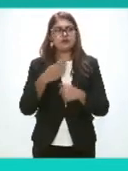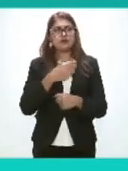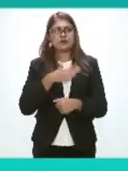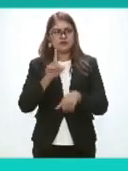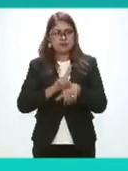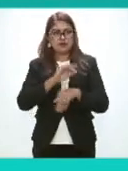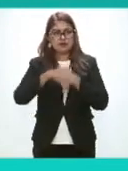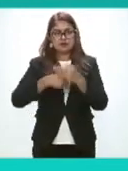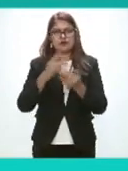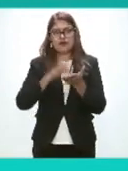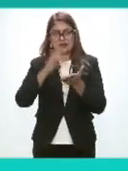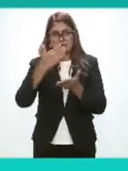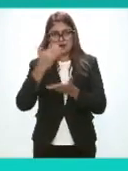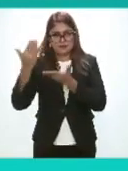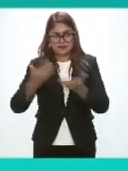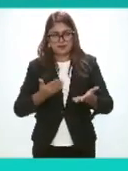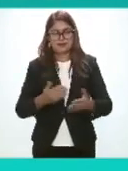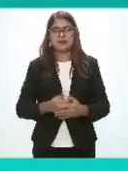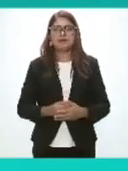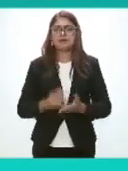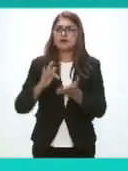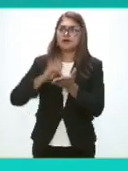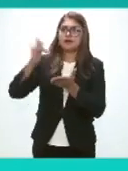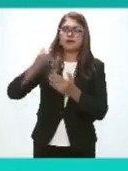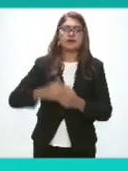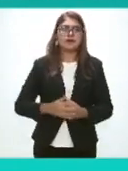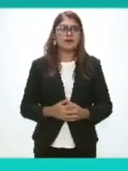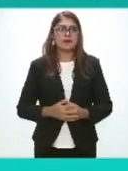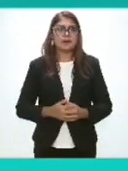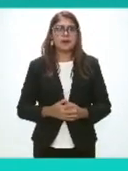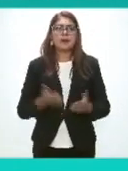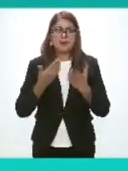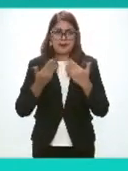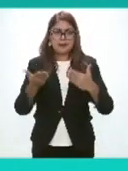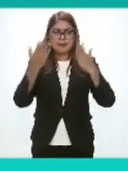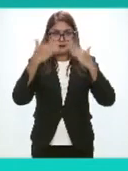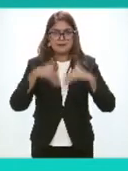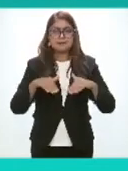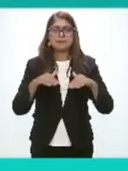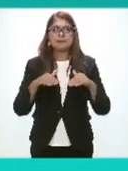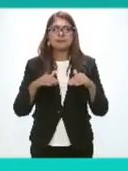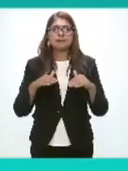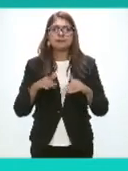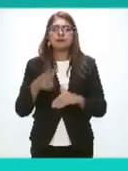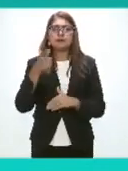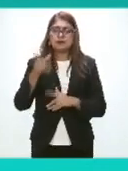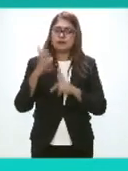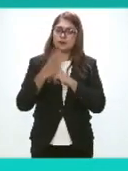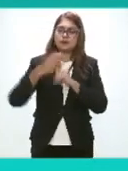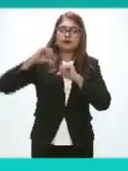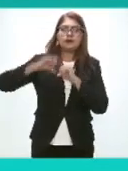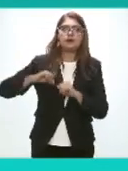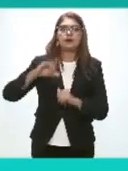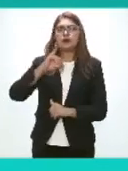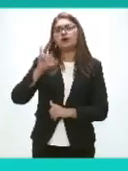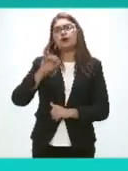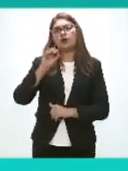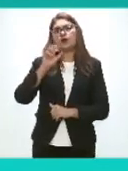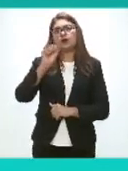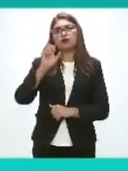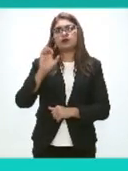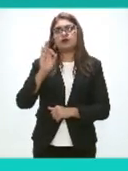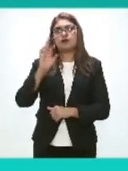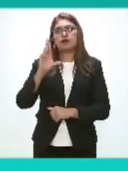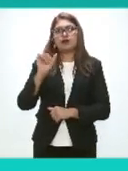bienvenida Comisionada Presidenta Gracias Continuaríamos con El comisionado José Francisco Gómez